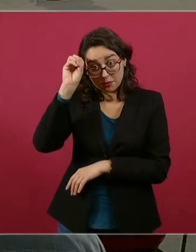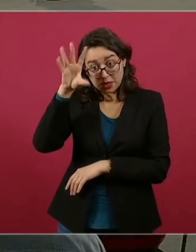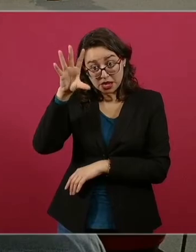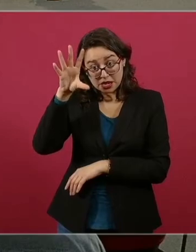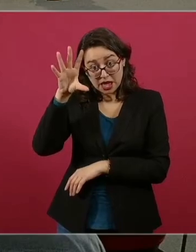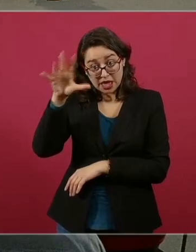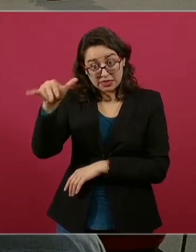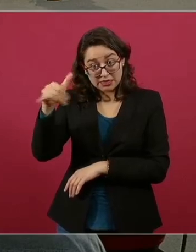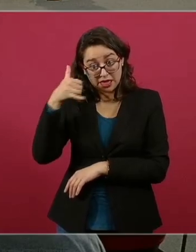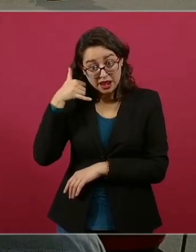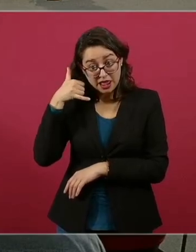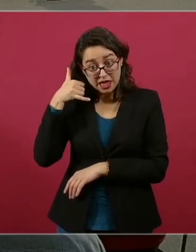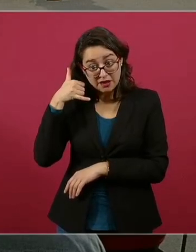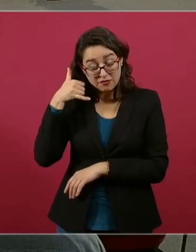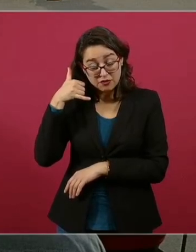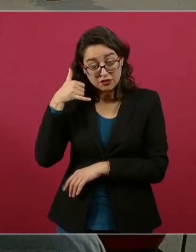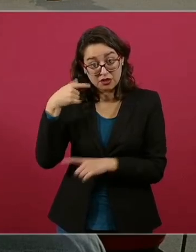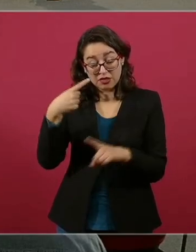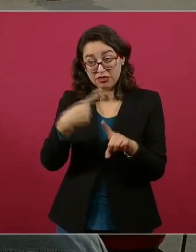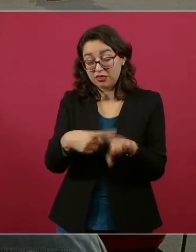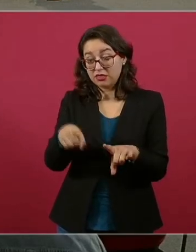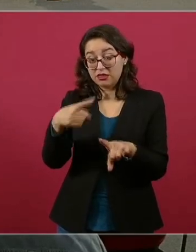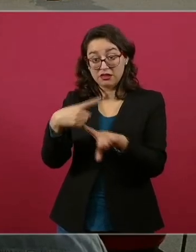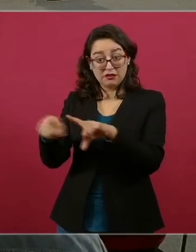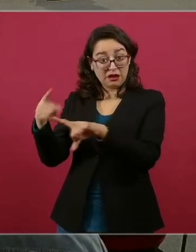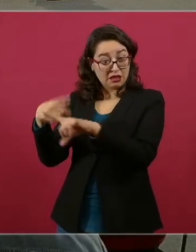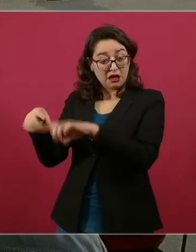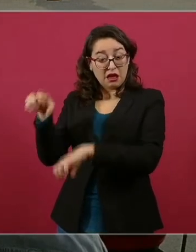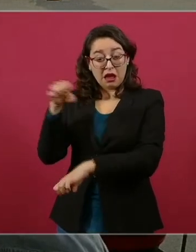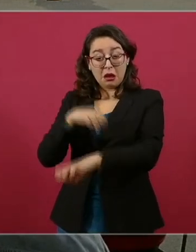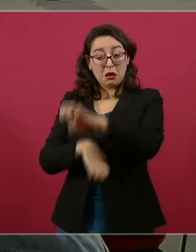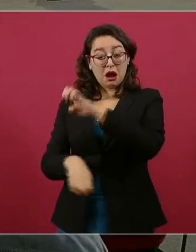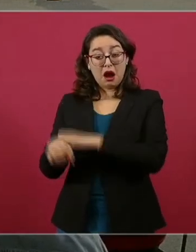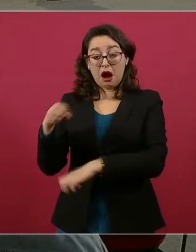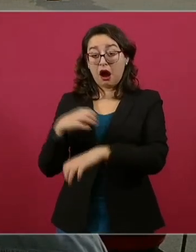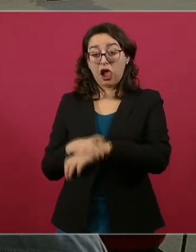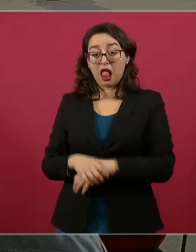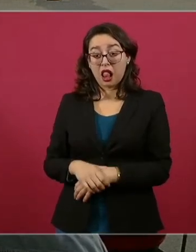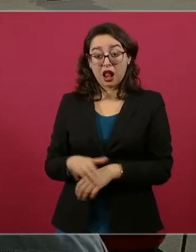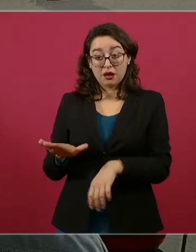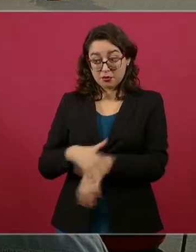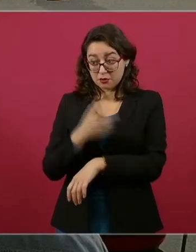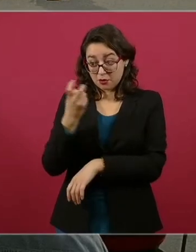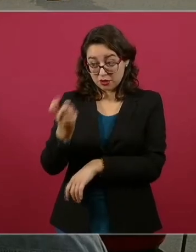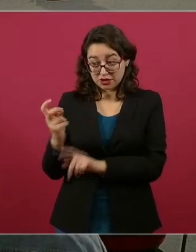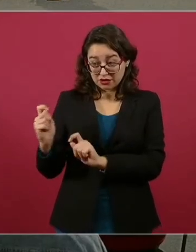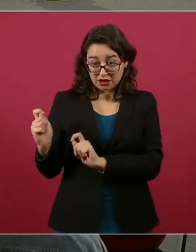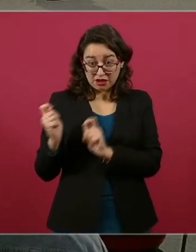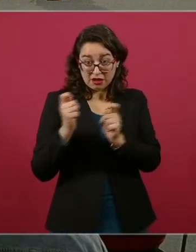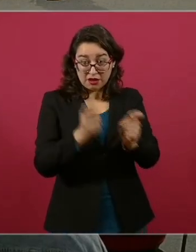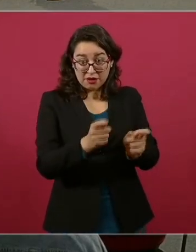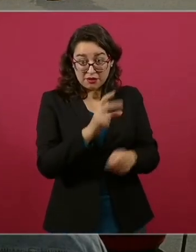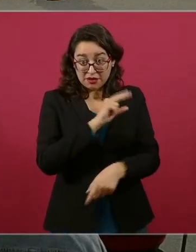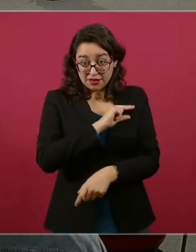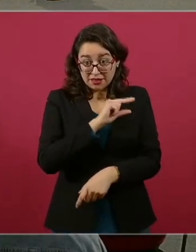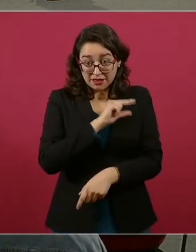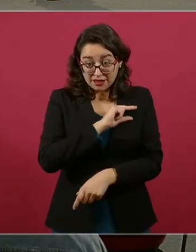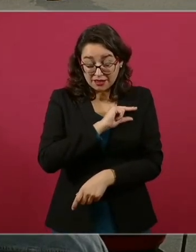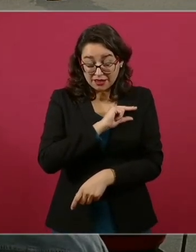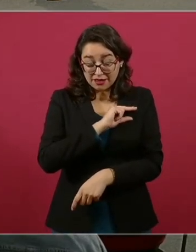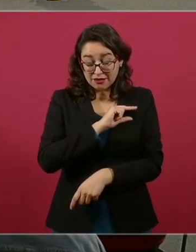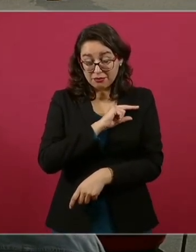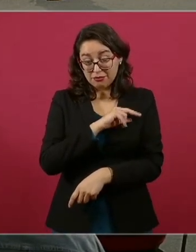teléfonos de México, etcétera, etcétera, etcétera, etcétera. Bueno, un objetivo,